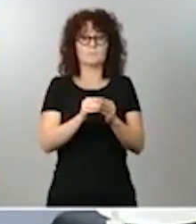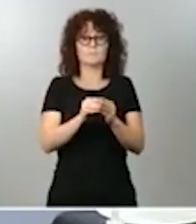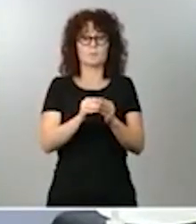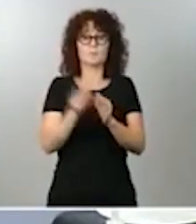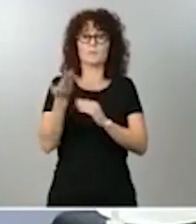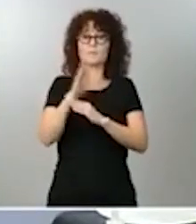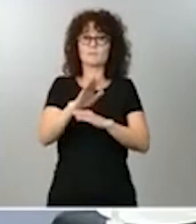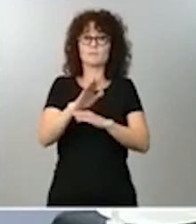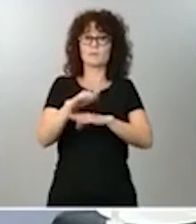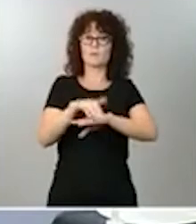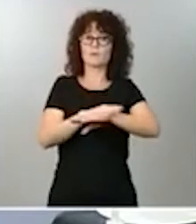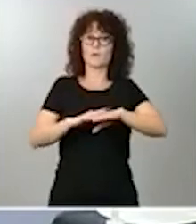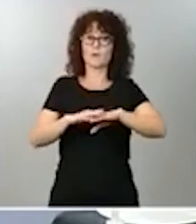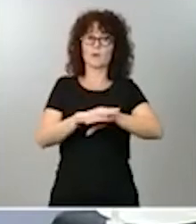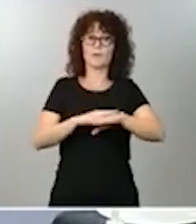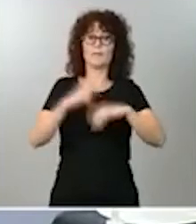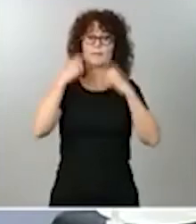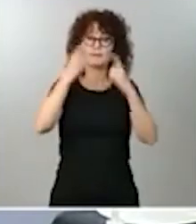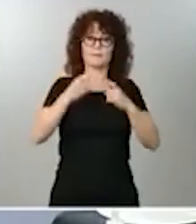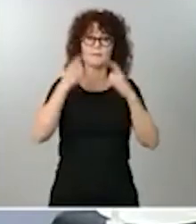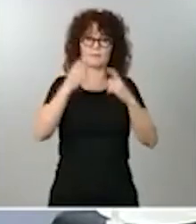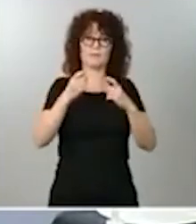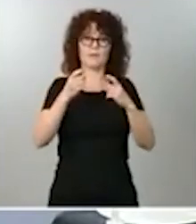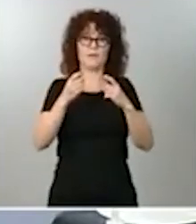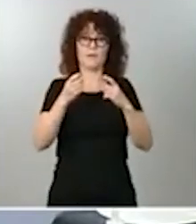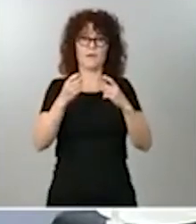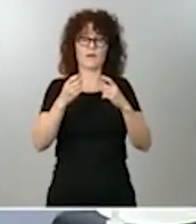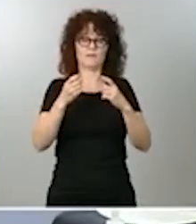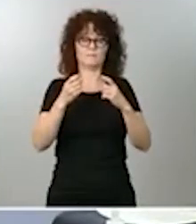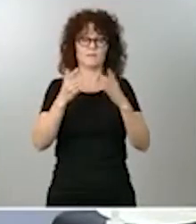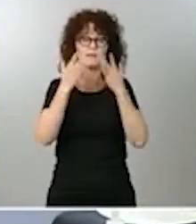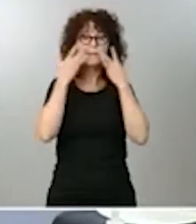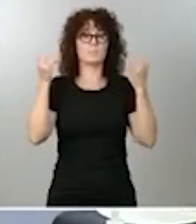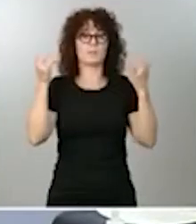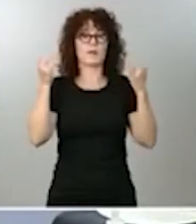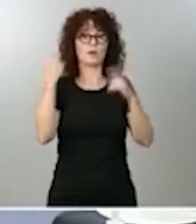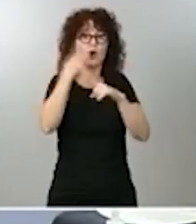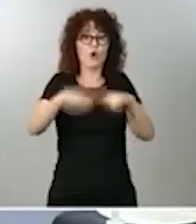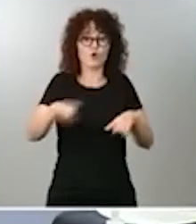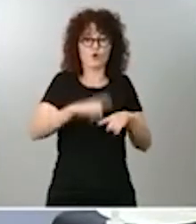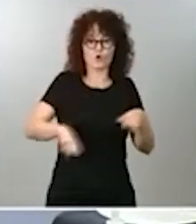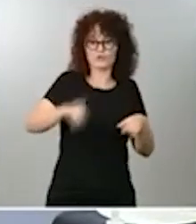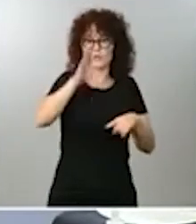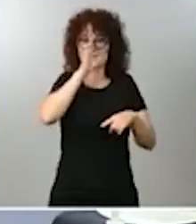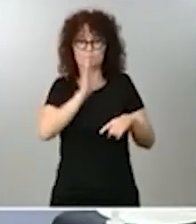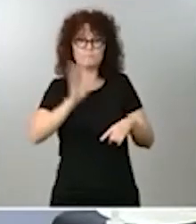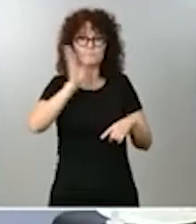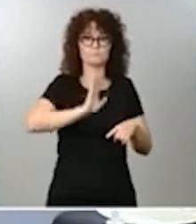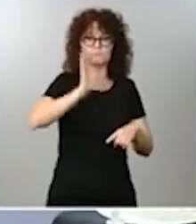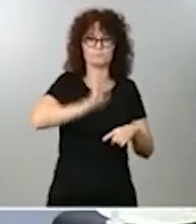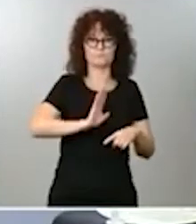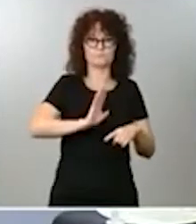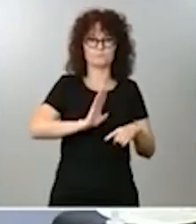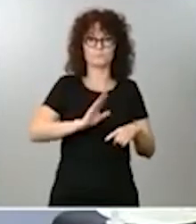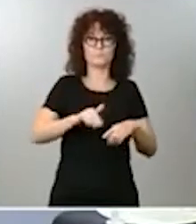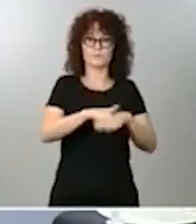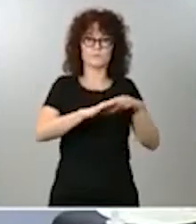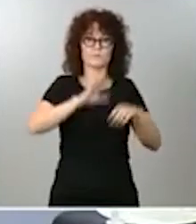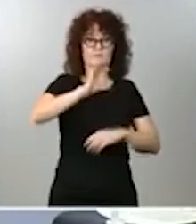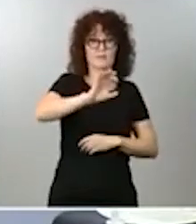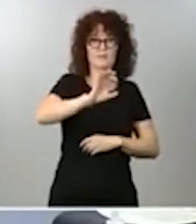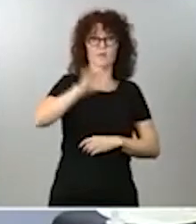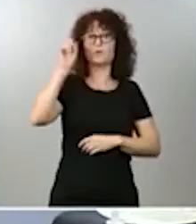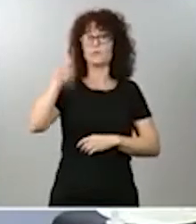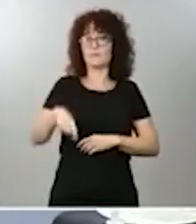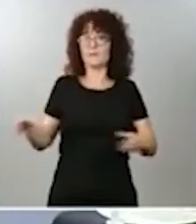contra las cloacas del Estado, en lo que tiene que ver con policías corruptos que manchan el nombre de las fuerzas y cuerpos de seguridad del Estado, que, insisto, trabajan